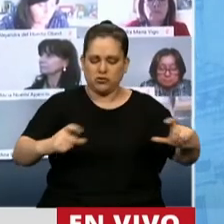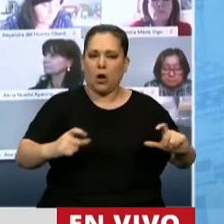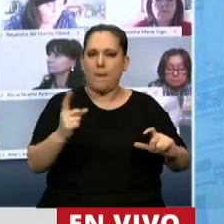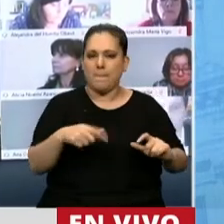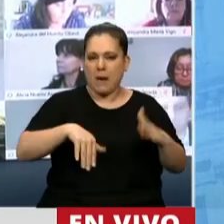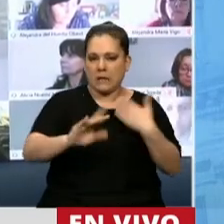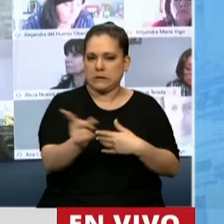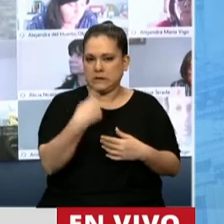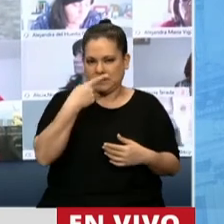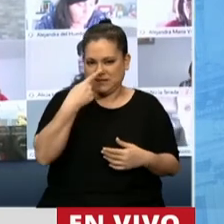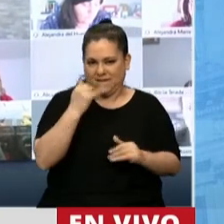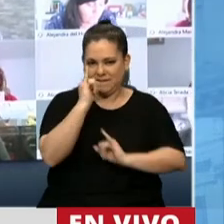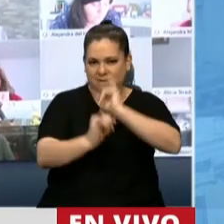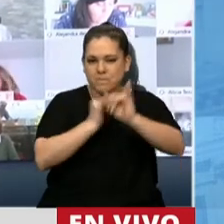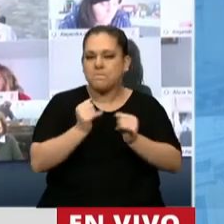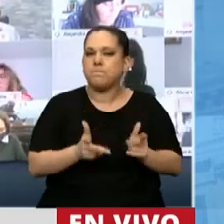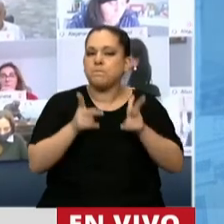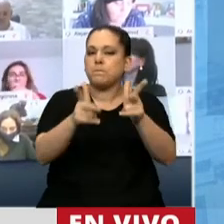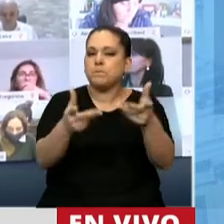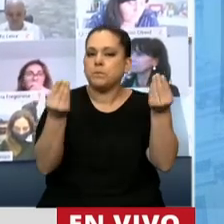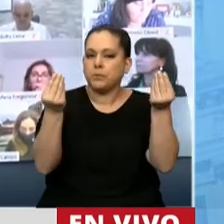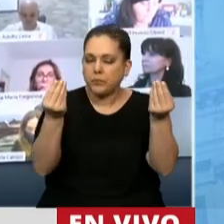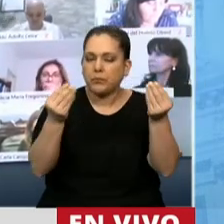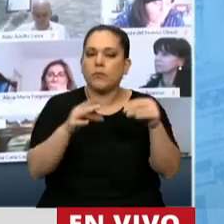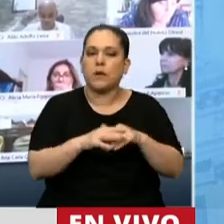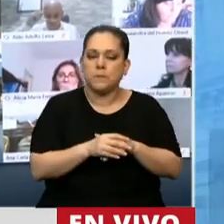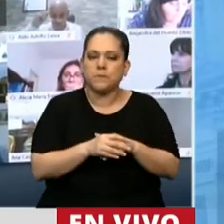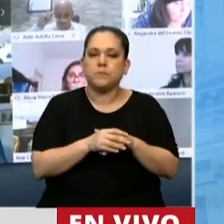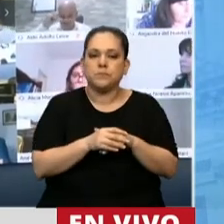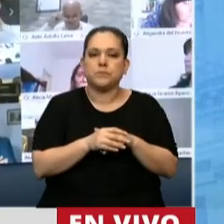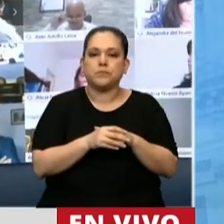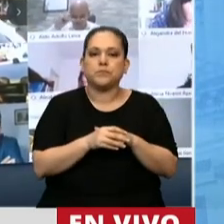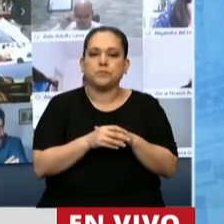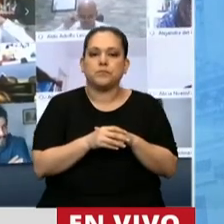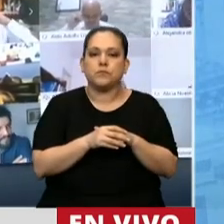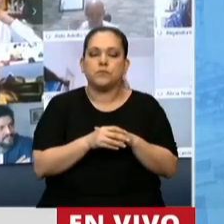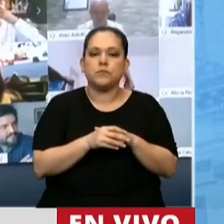interesa, decimos lo siguiente.